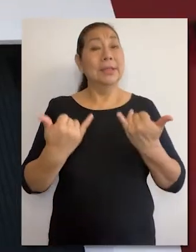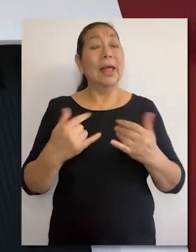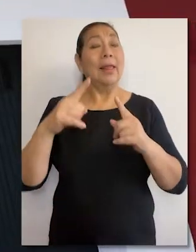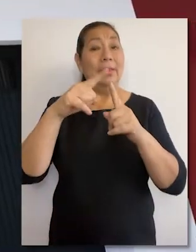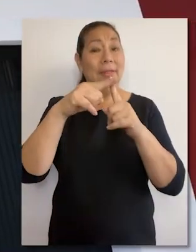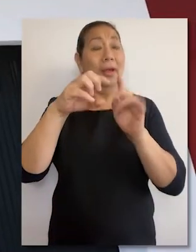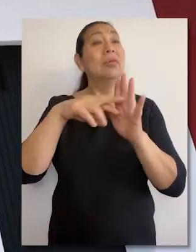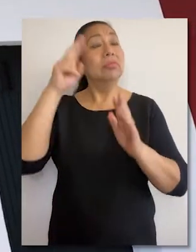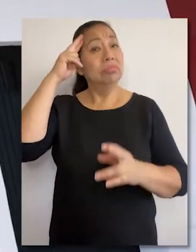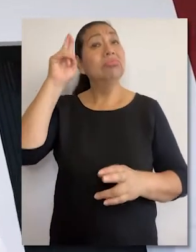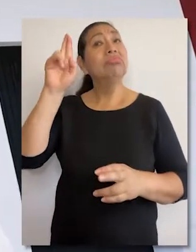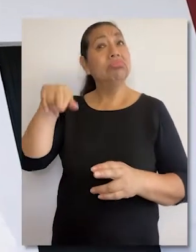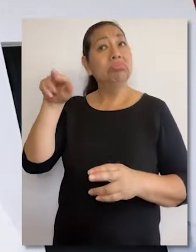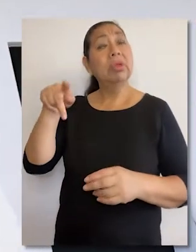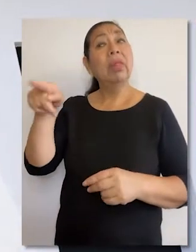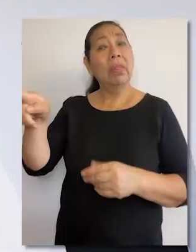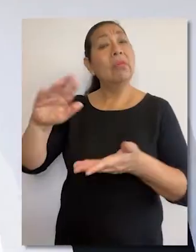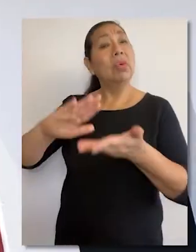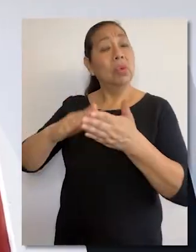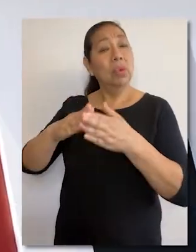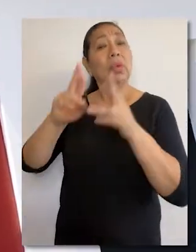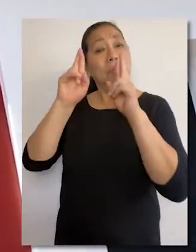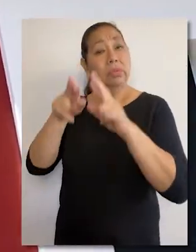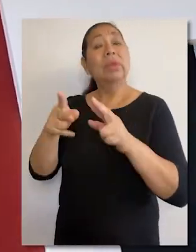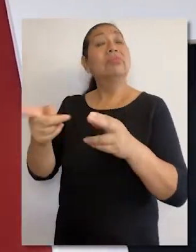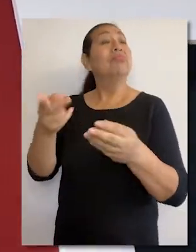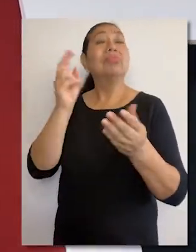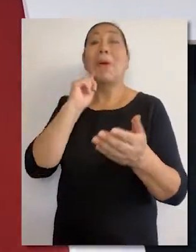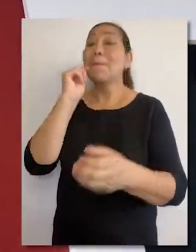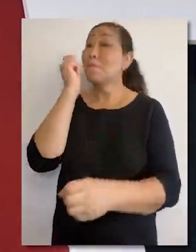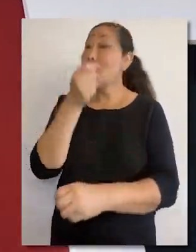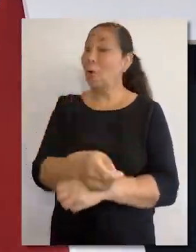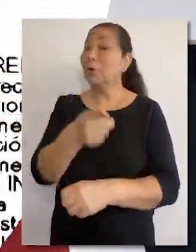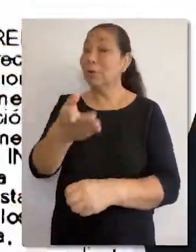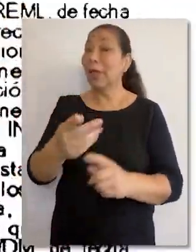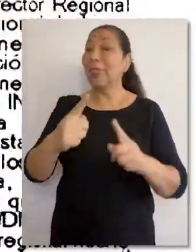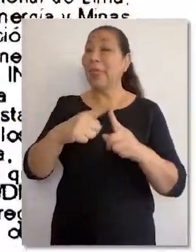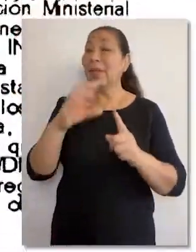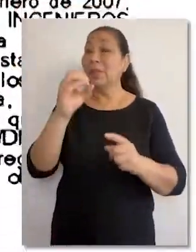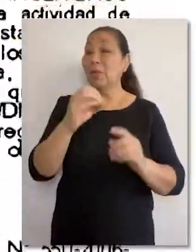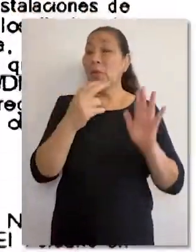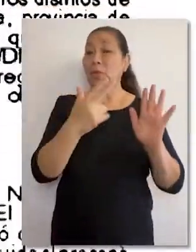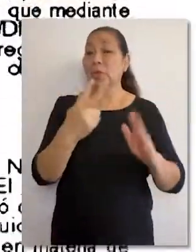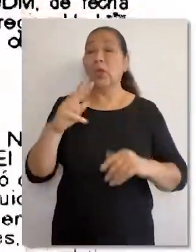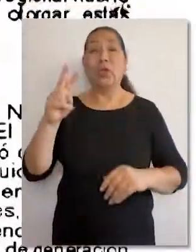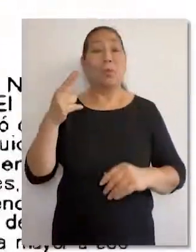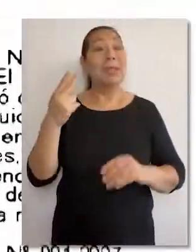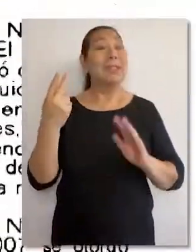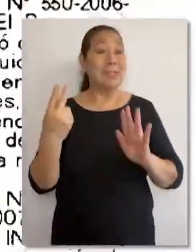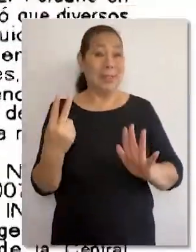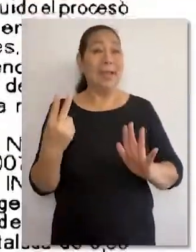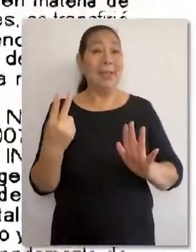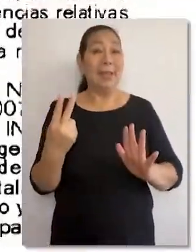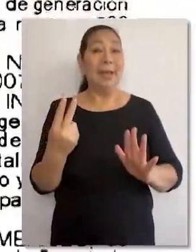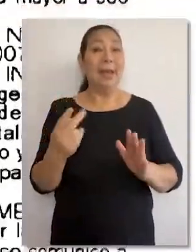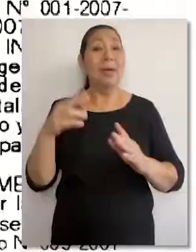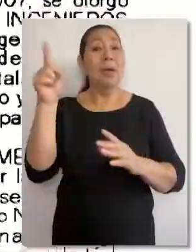En ese sentido, el TC le dio la razón a los cuatro poblados y dispuso el cumplimiento del Decreto Supremo 081